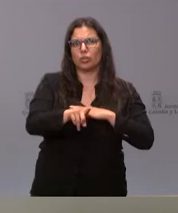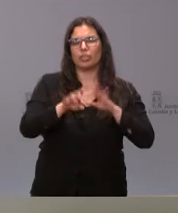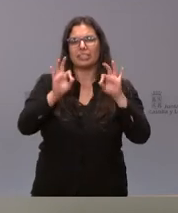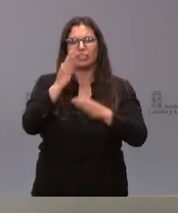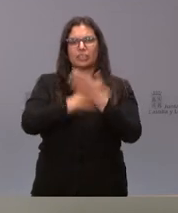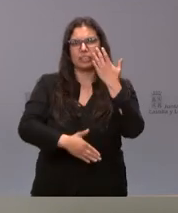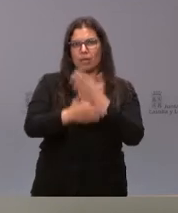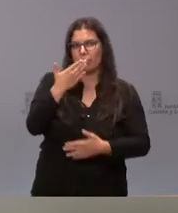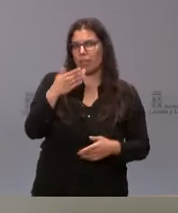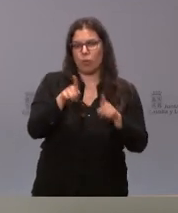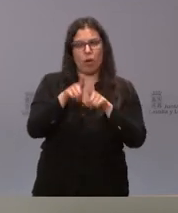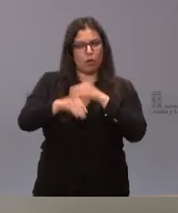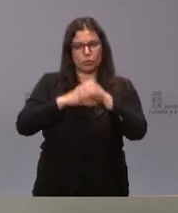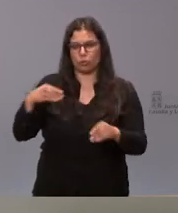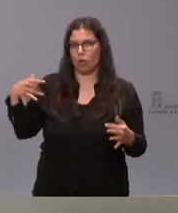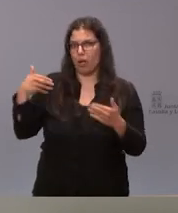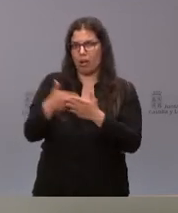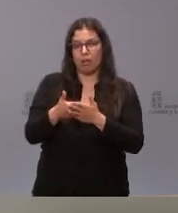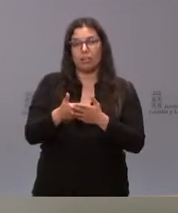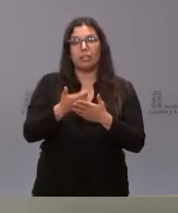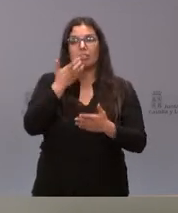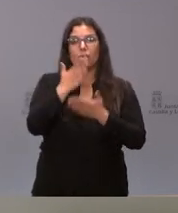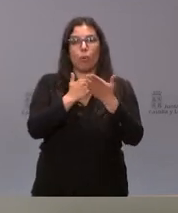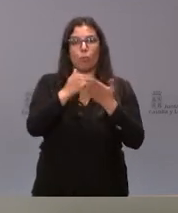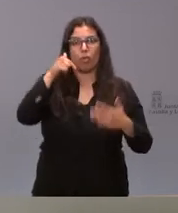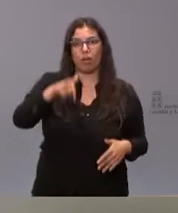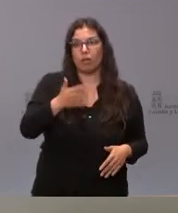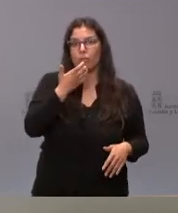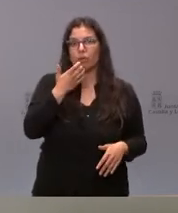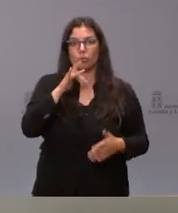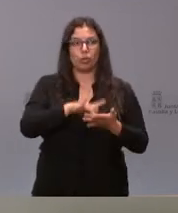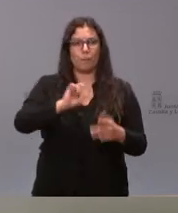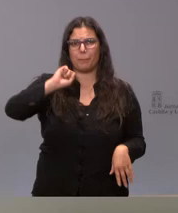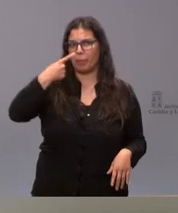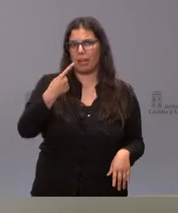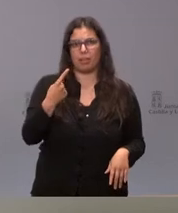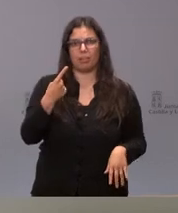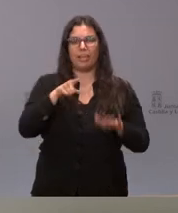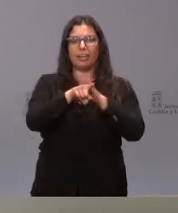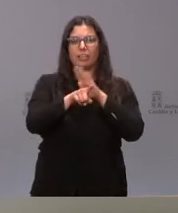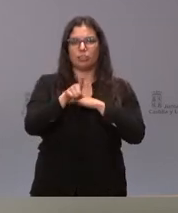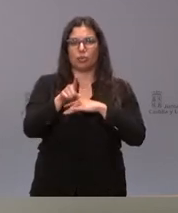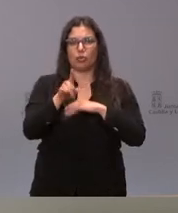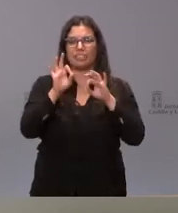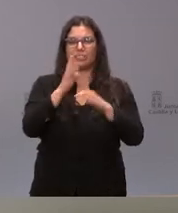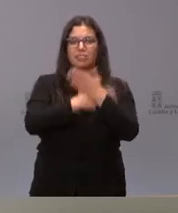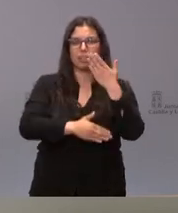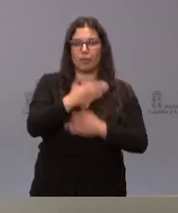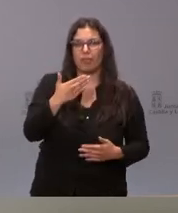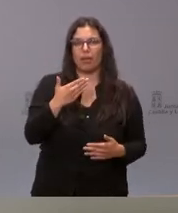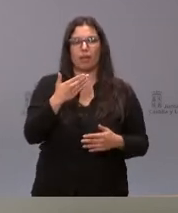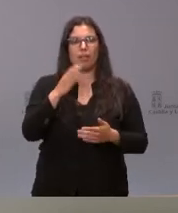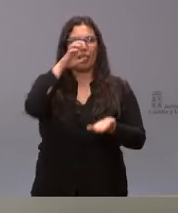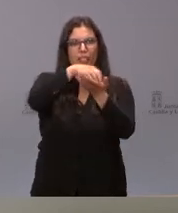discapacidad como lo estamos siendo cuando una comunidad autónoma es la primera en gestión de la discapacidad en número de